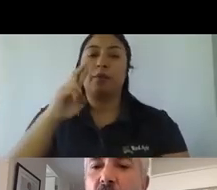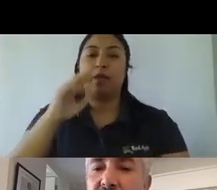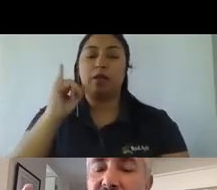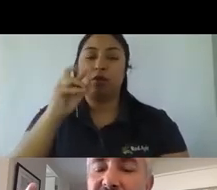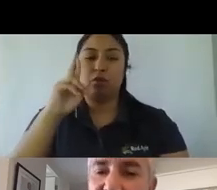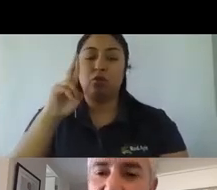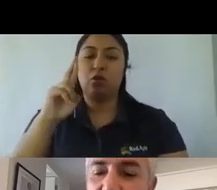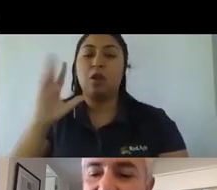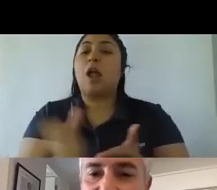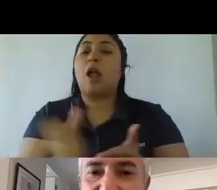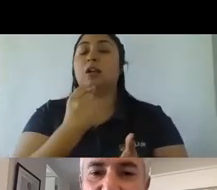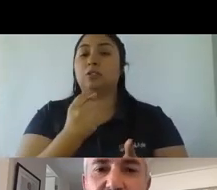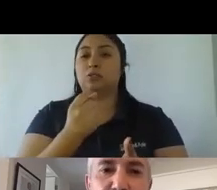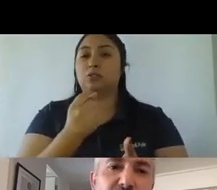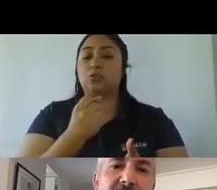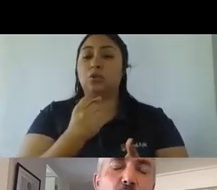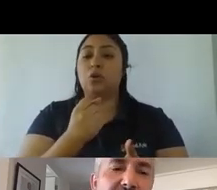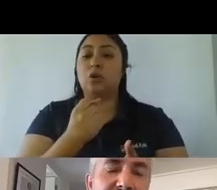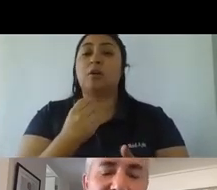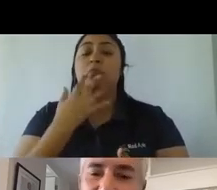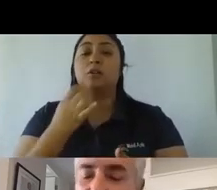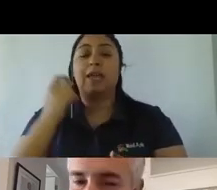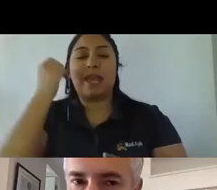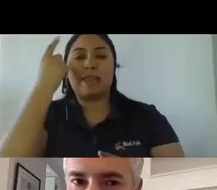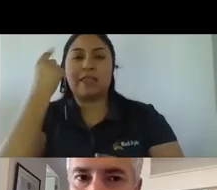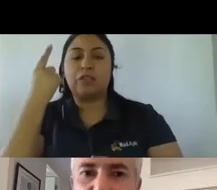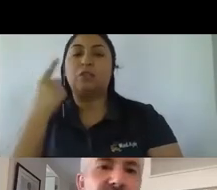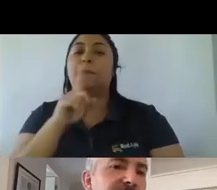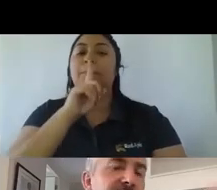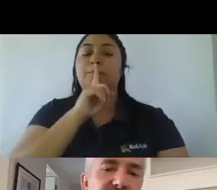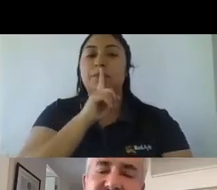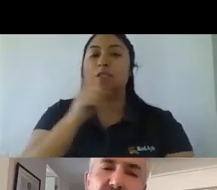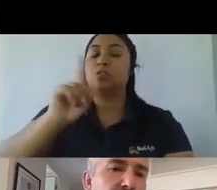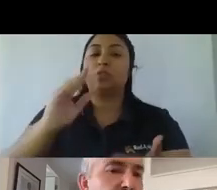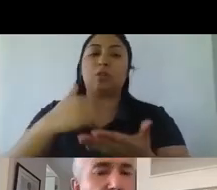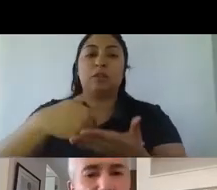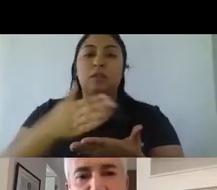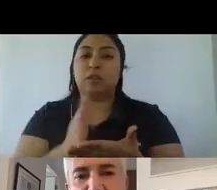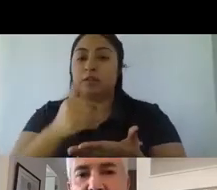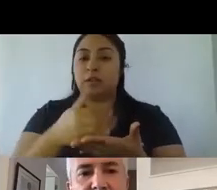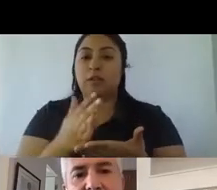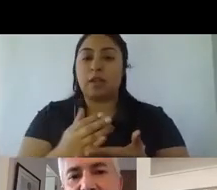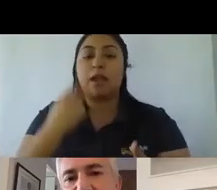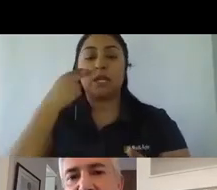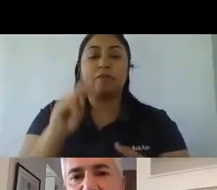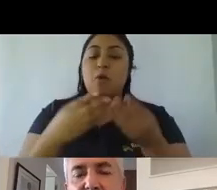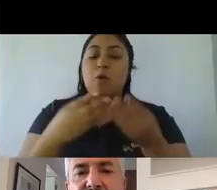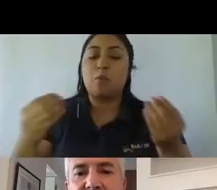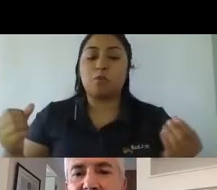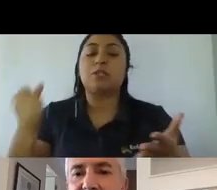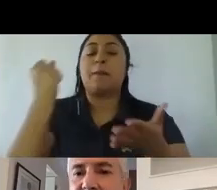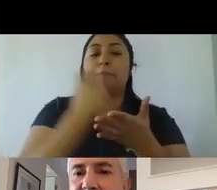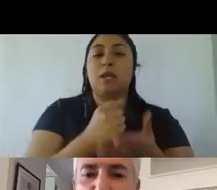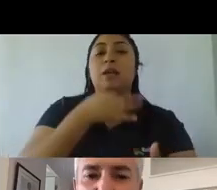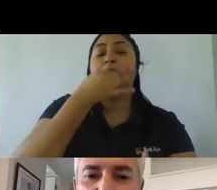porque entendió que el silencio no era una estrategia y así vemos un montón de marcas que te dicen repara reinventa